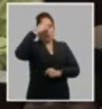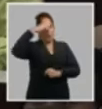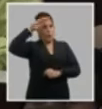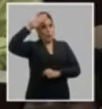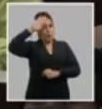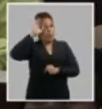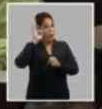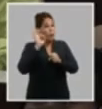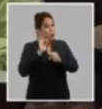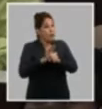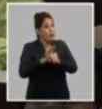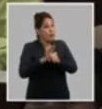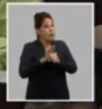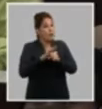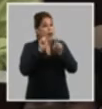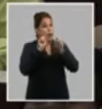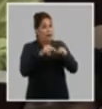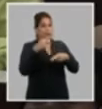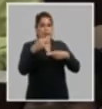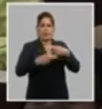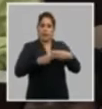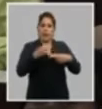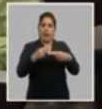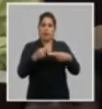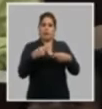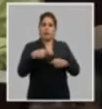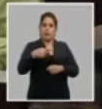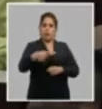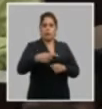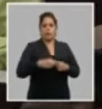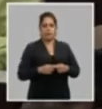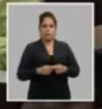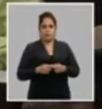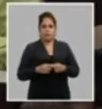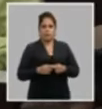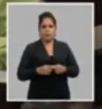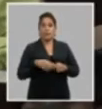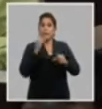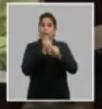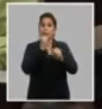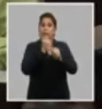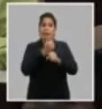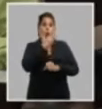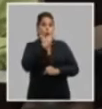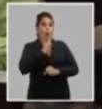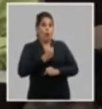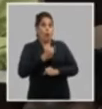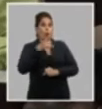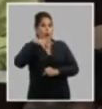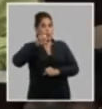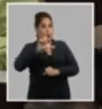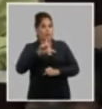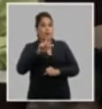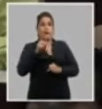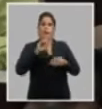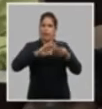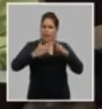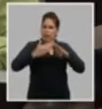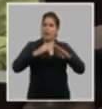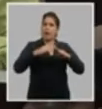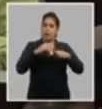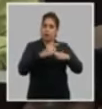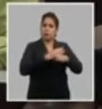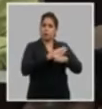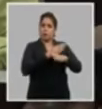desde el lugar donde se abre donde se hace la obra cotidianamente el trabajo de los jóvenes nos ocupó buena parte del debate